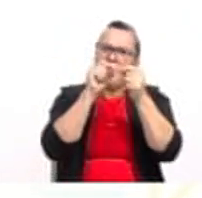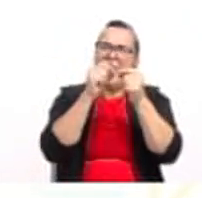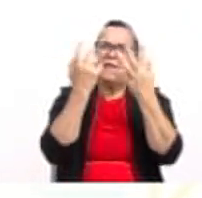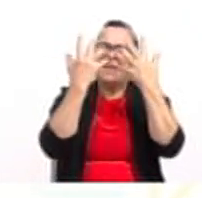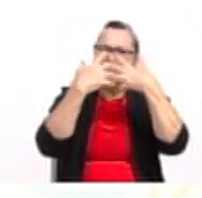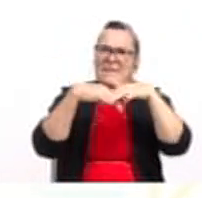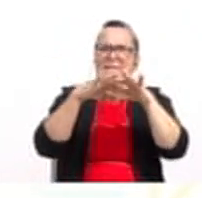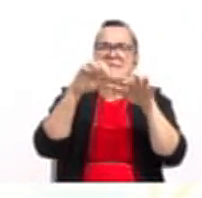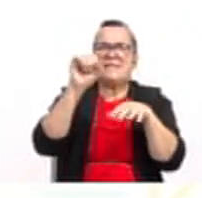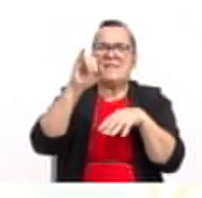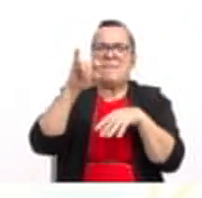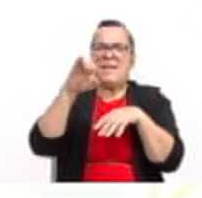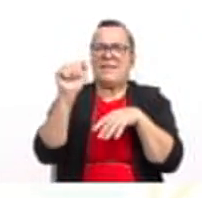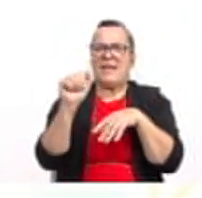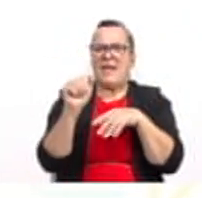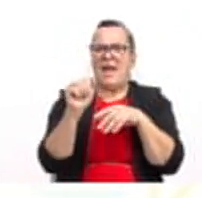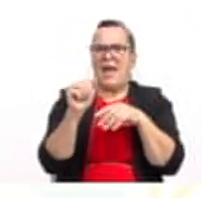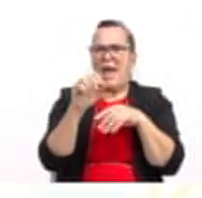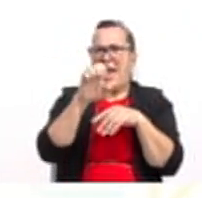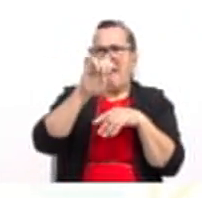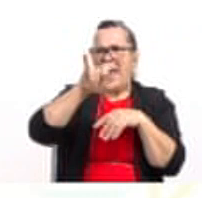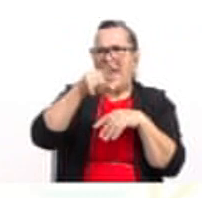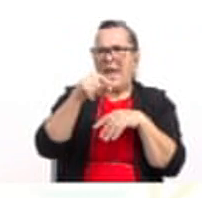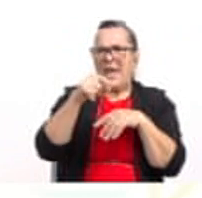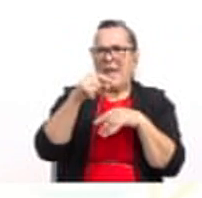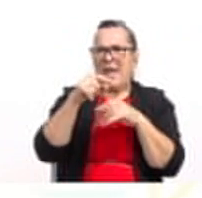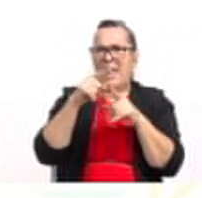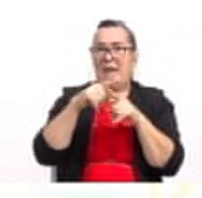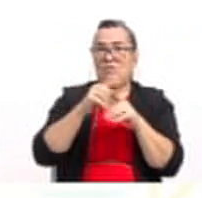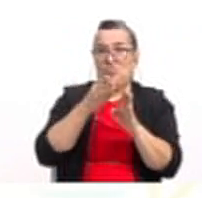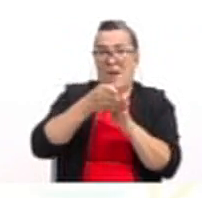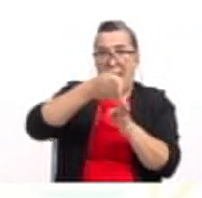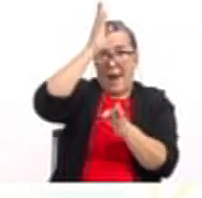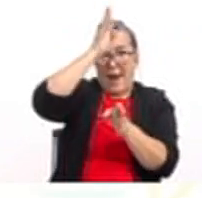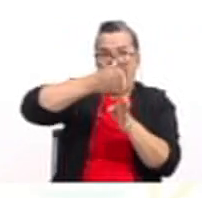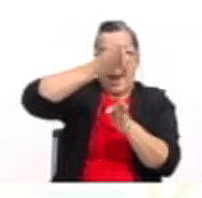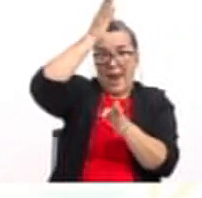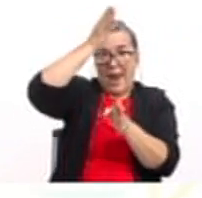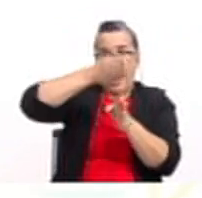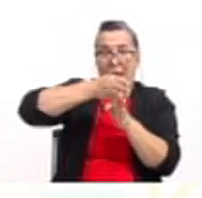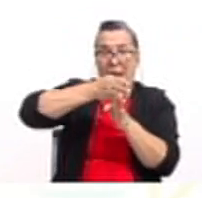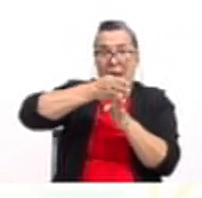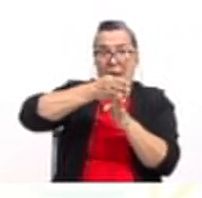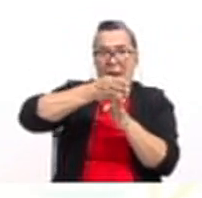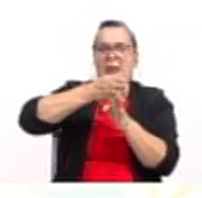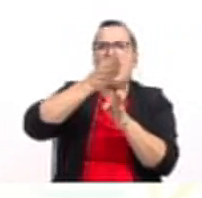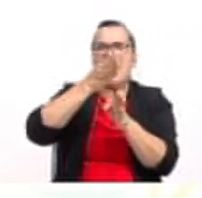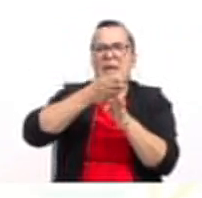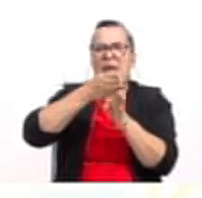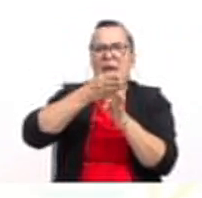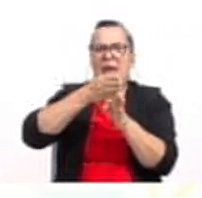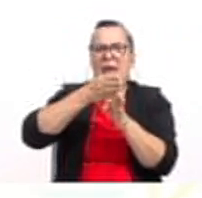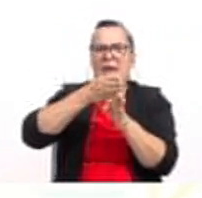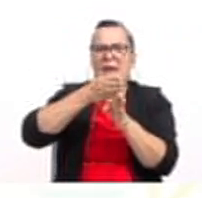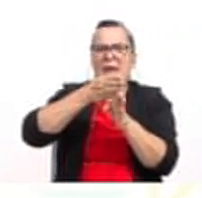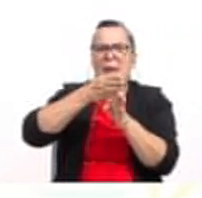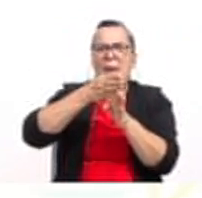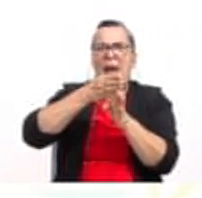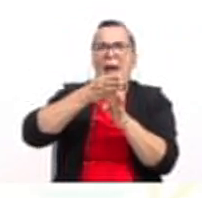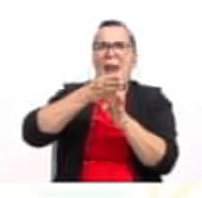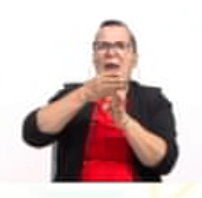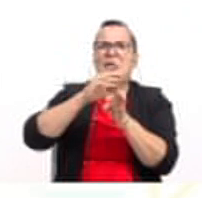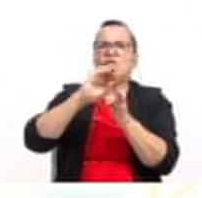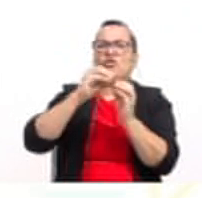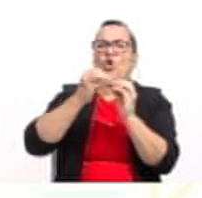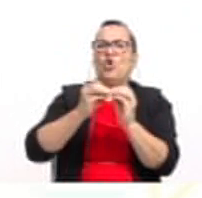¿Y quién era el eje de simetría? Recuerden que es una recta vertical y que es paralela al eje de las ordenadas. ¿Cuál es la